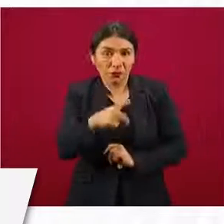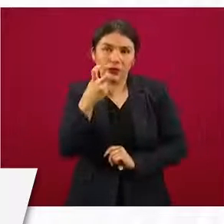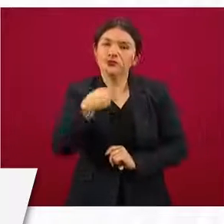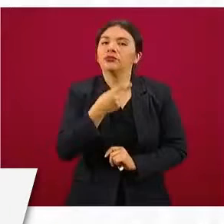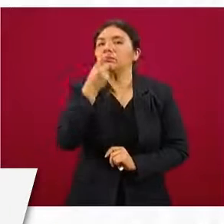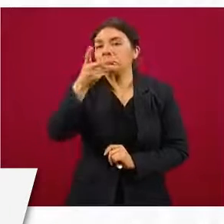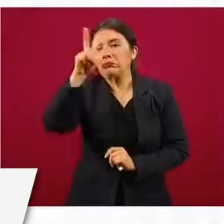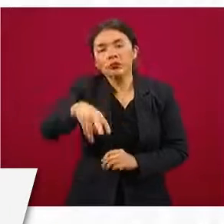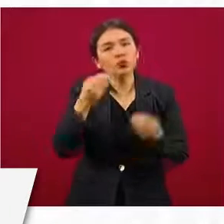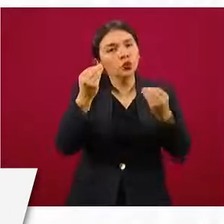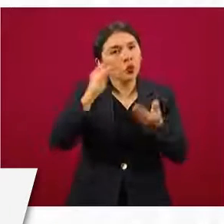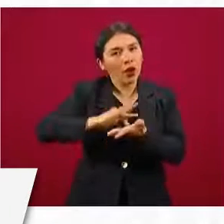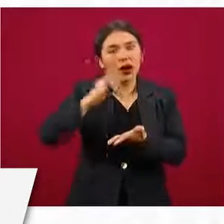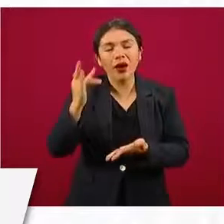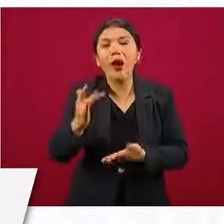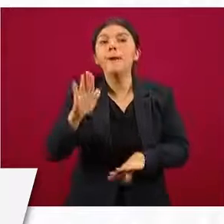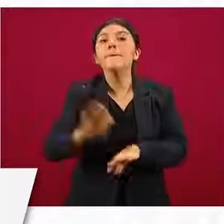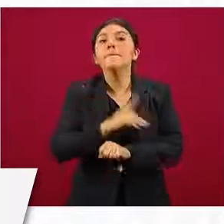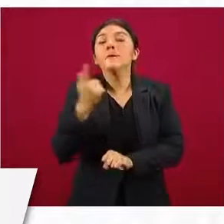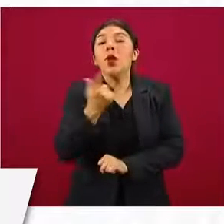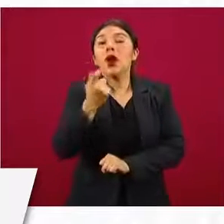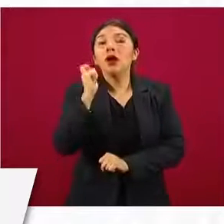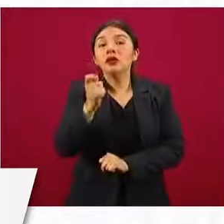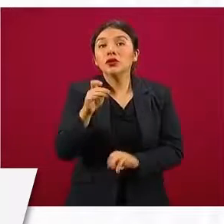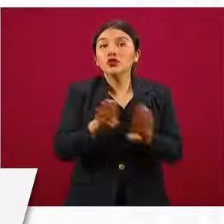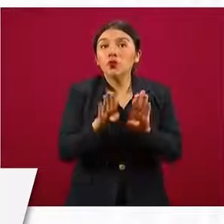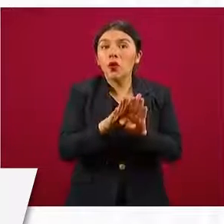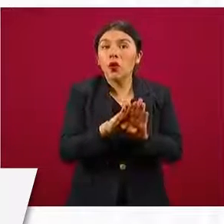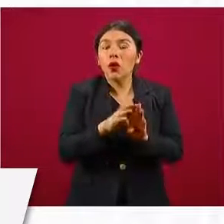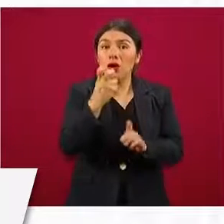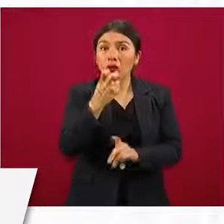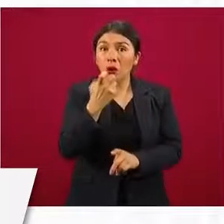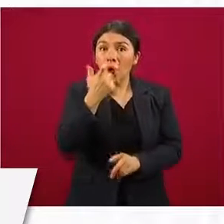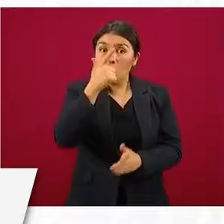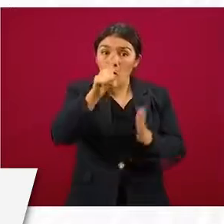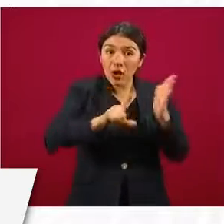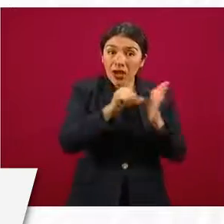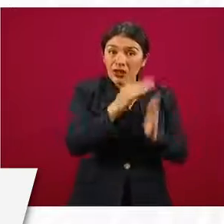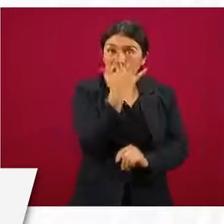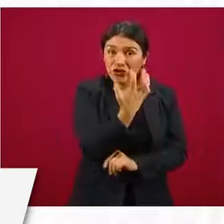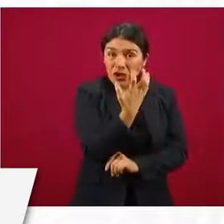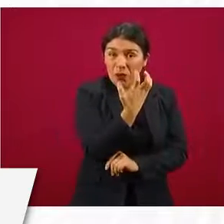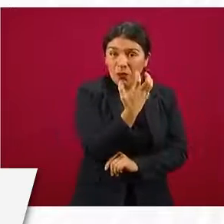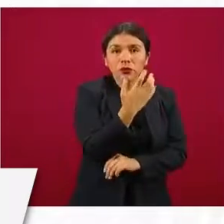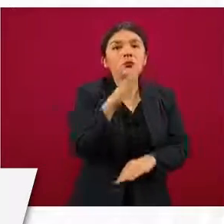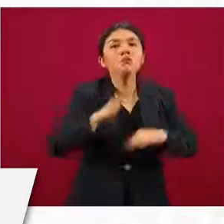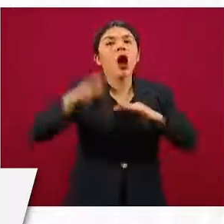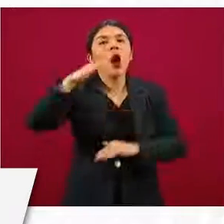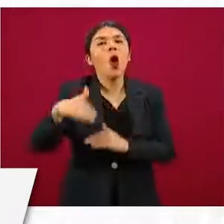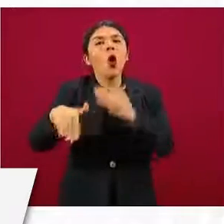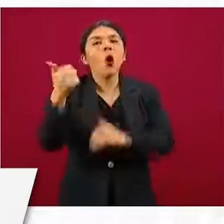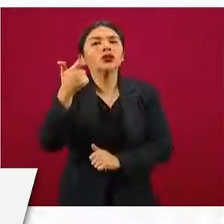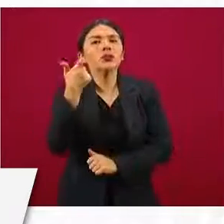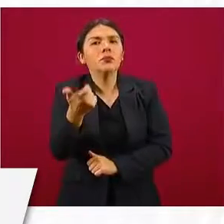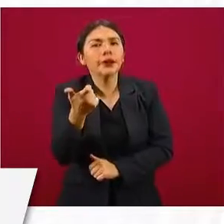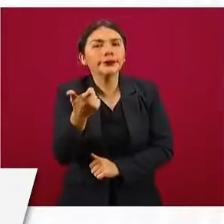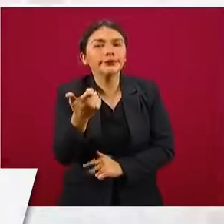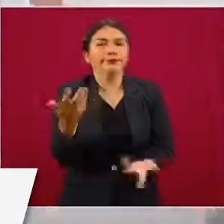que agradecemos muchísimo, porque pasaron de dar el litro de cinco pesos a 11 pesos,